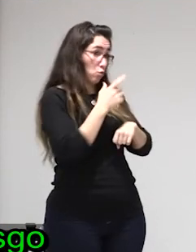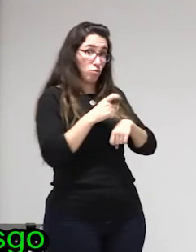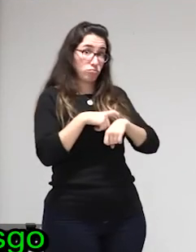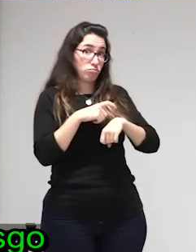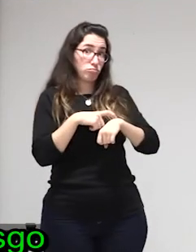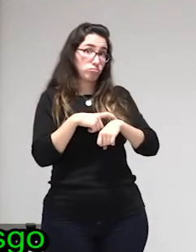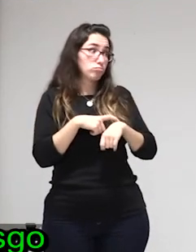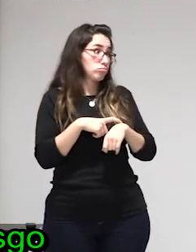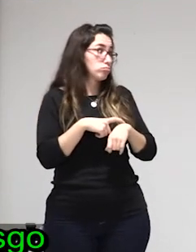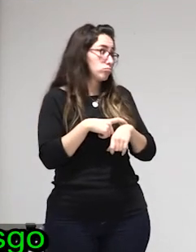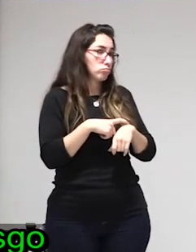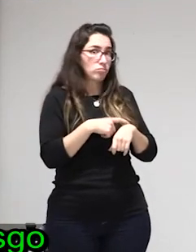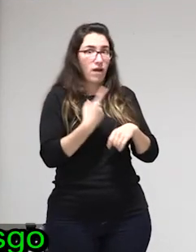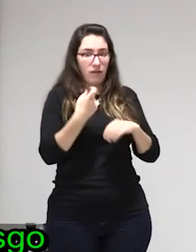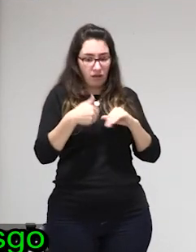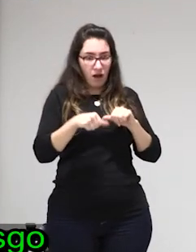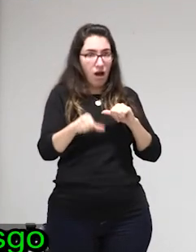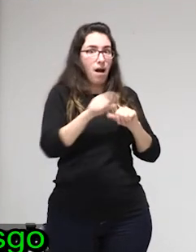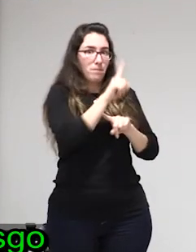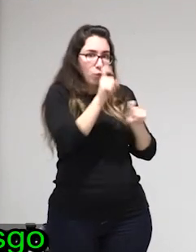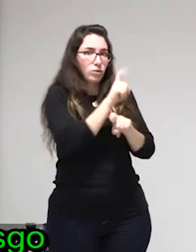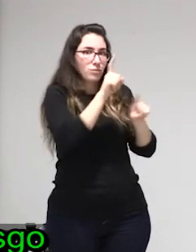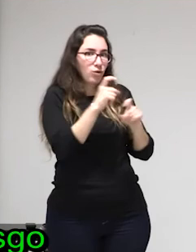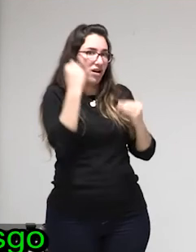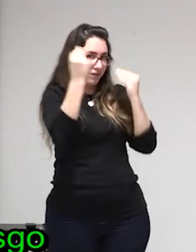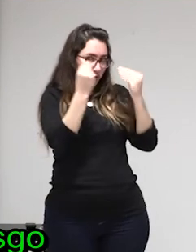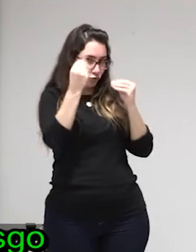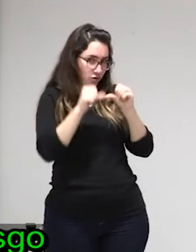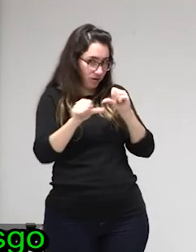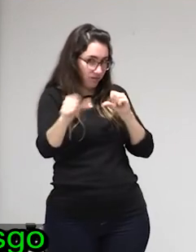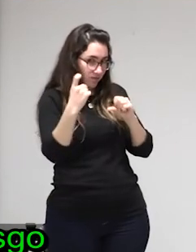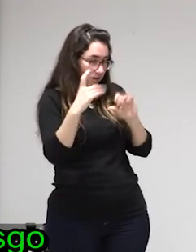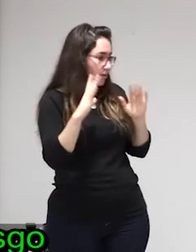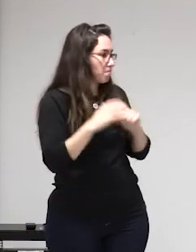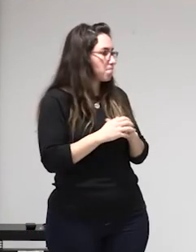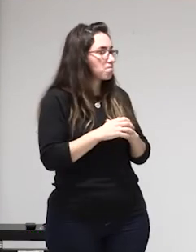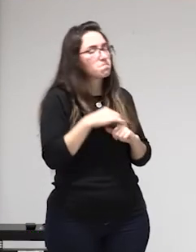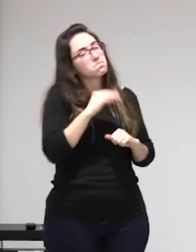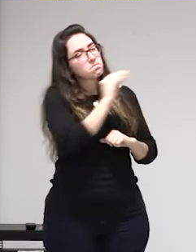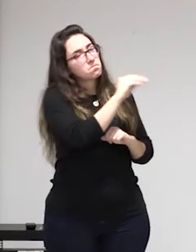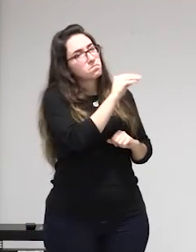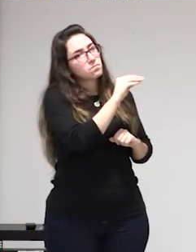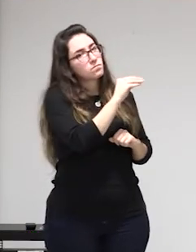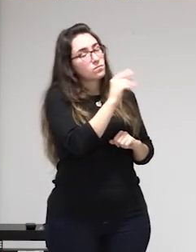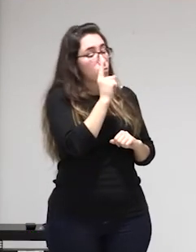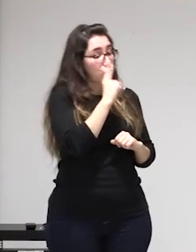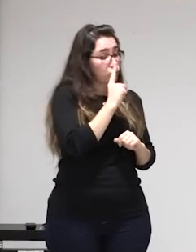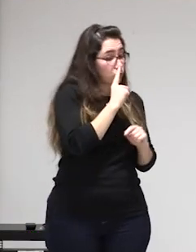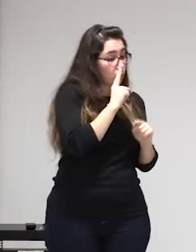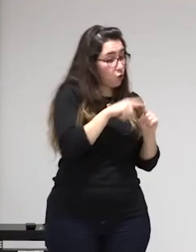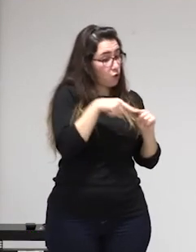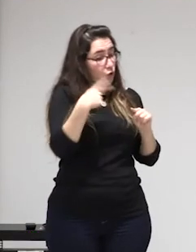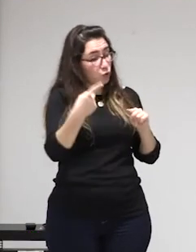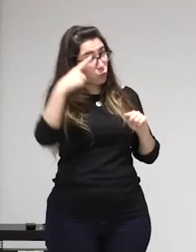extranjeras de Asia y de Sudamérica están en riesgo vale de trata con fines de explotación